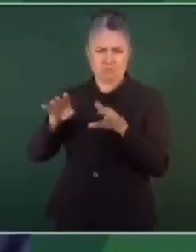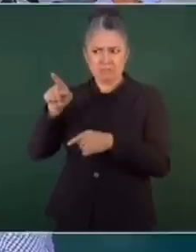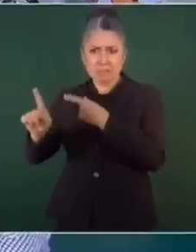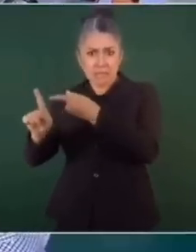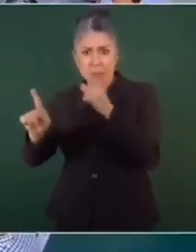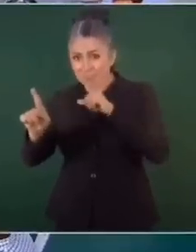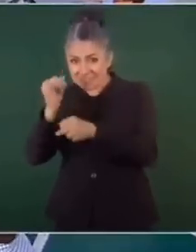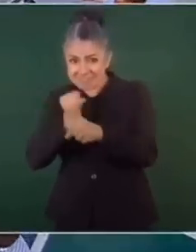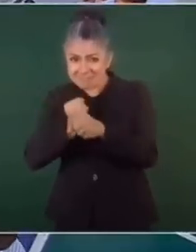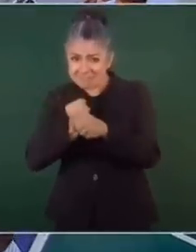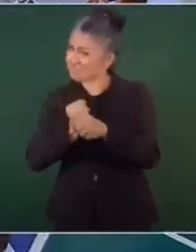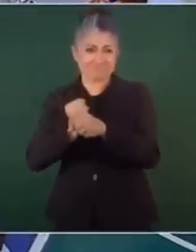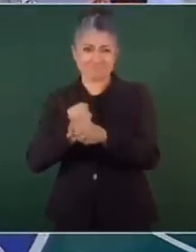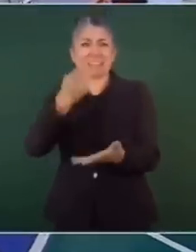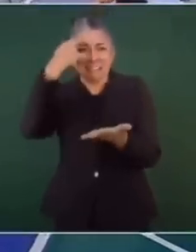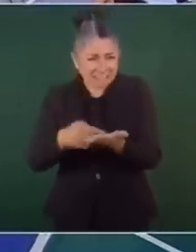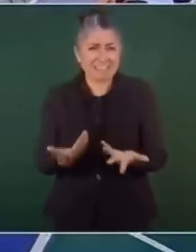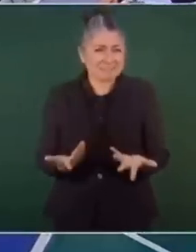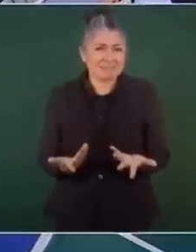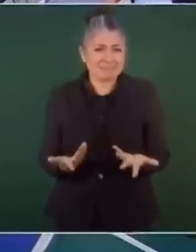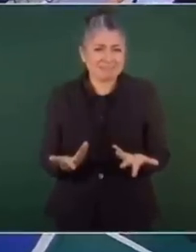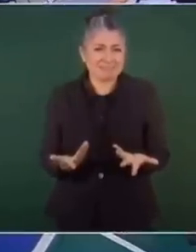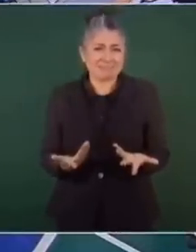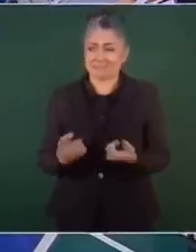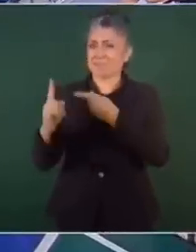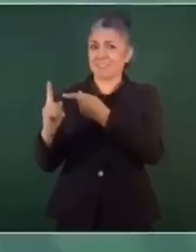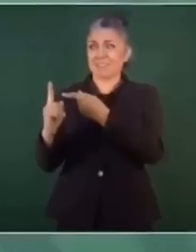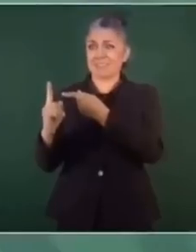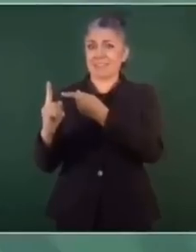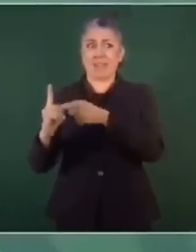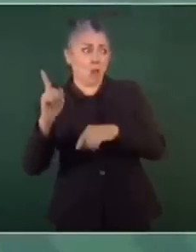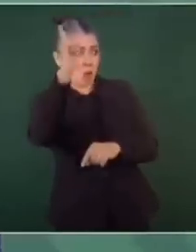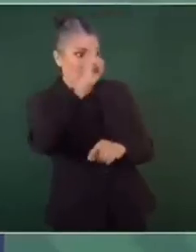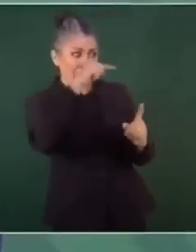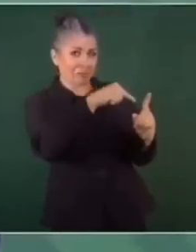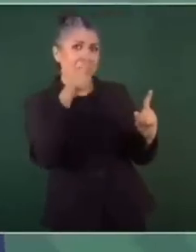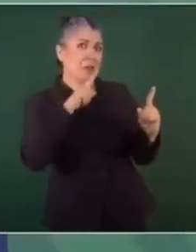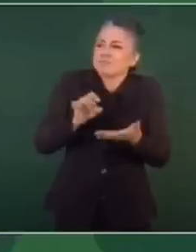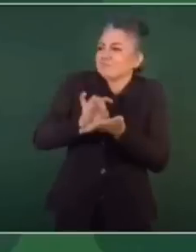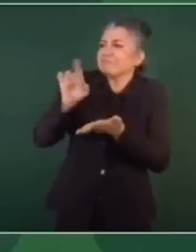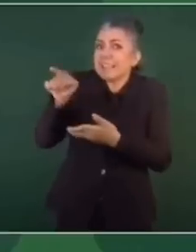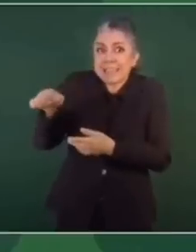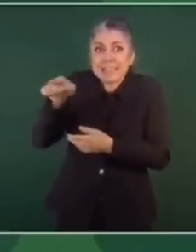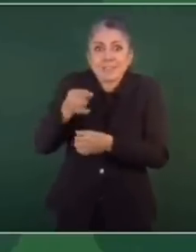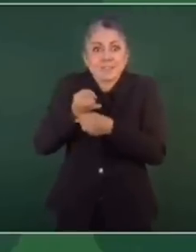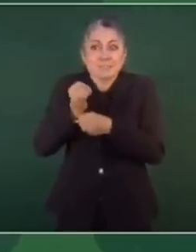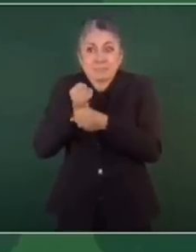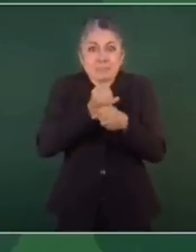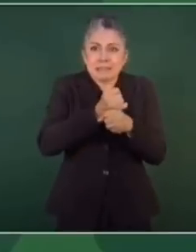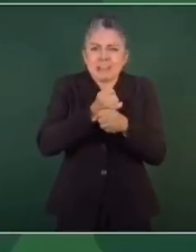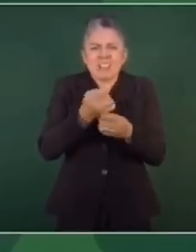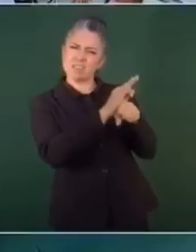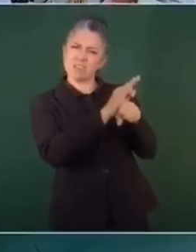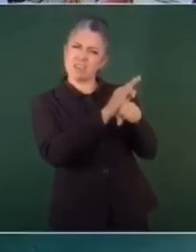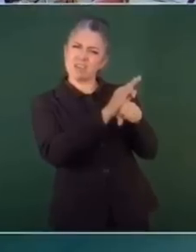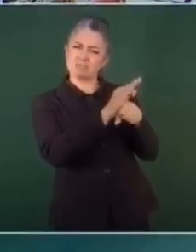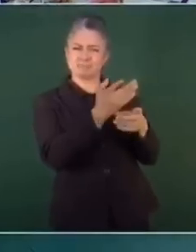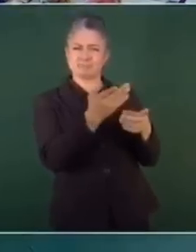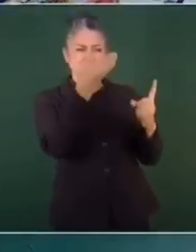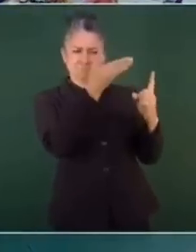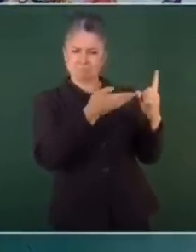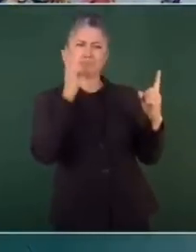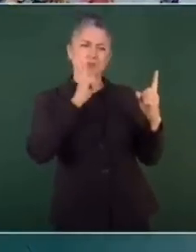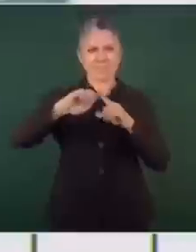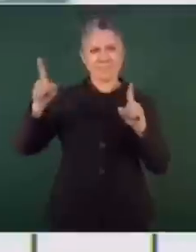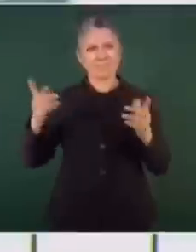En vez de investigar, ¿qué creen? Ahora son los que están asesorando a la señora para que me demande. Y ahora resulta que están defendiendo a la